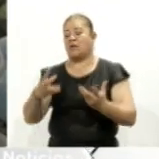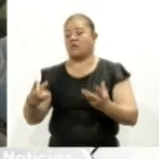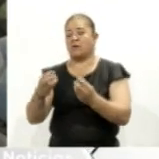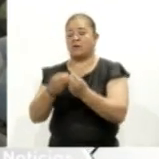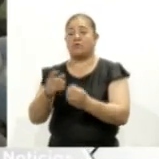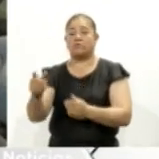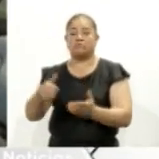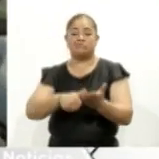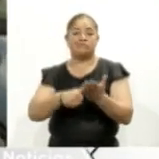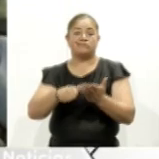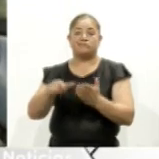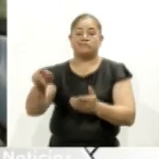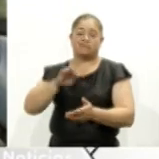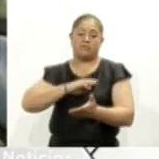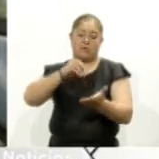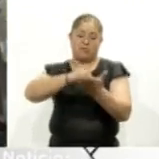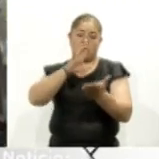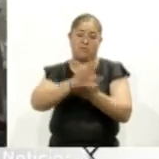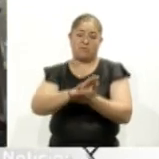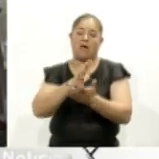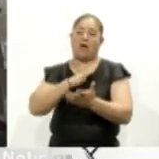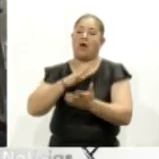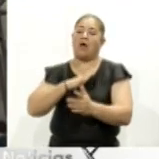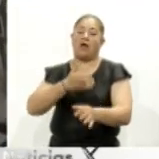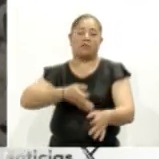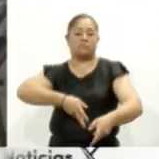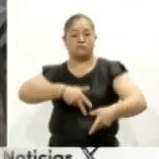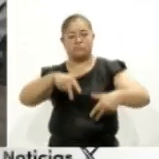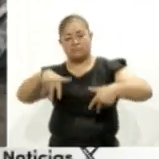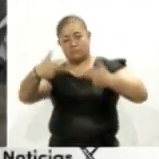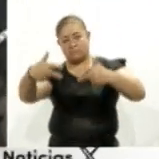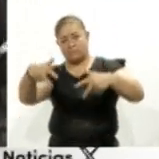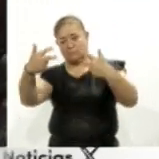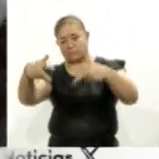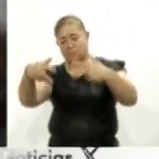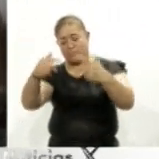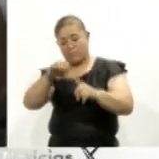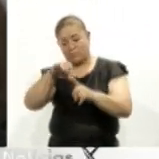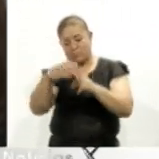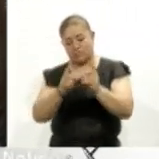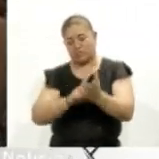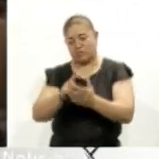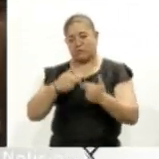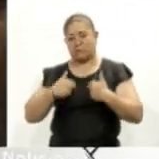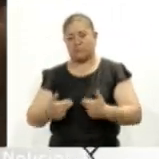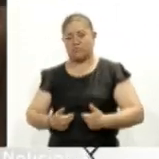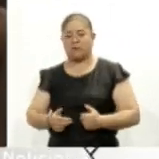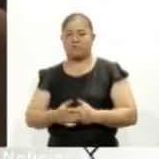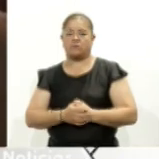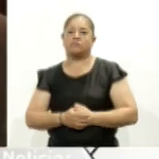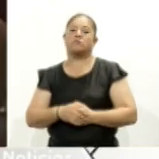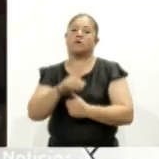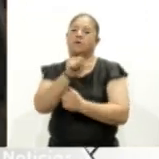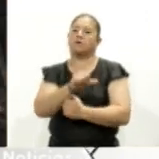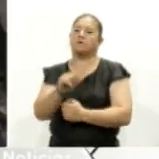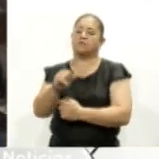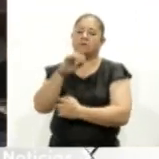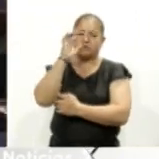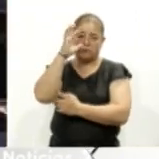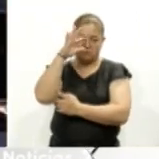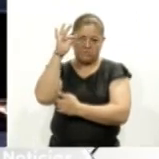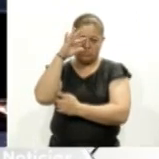cartelera puede ser consultada en la página y redes sociales de la Comisión Estatal de Derechos Humanos. Para Coracyt Noticias, Ana Sánchez.